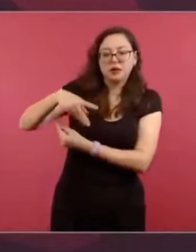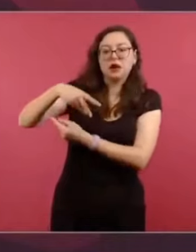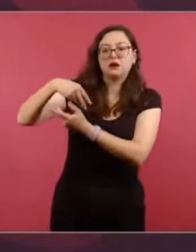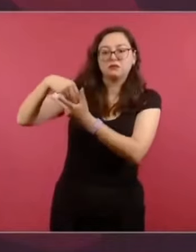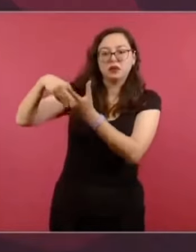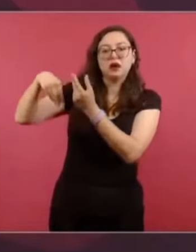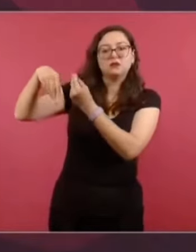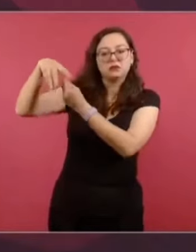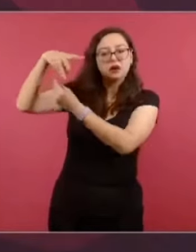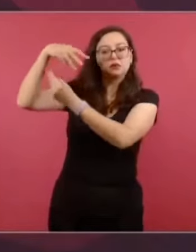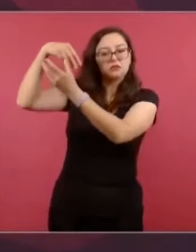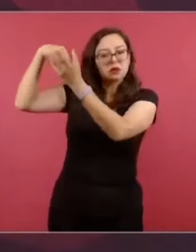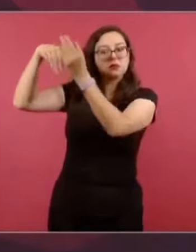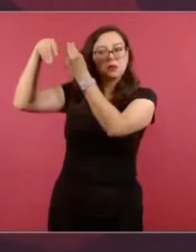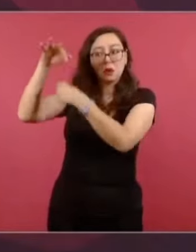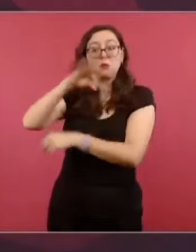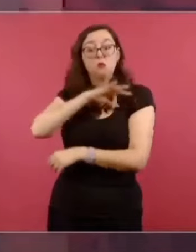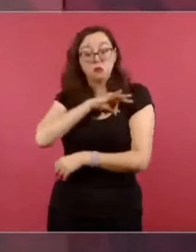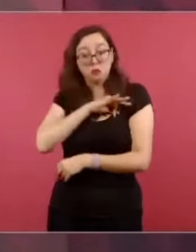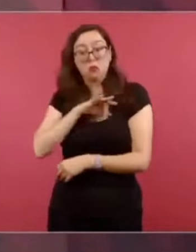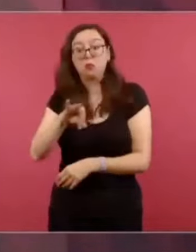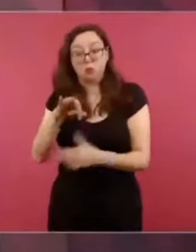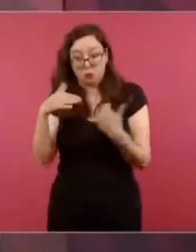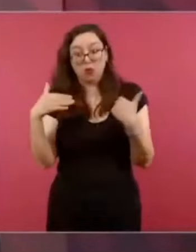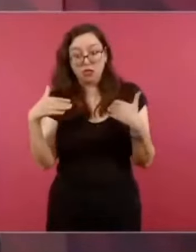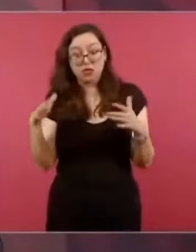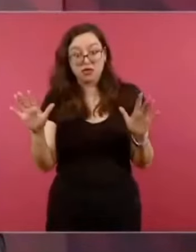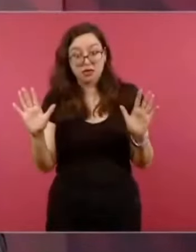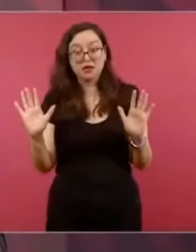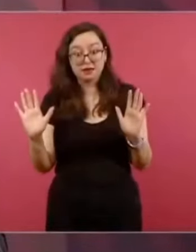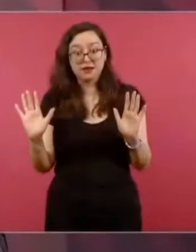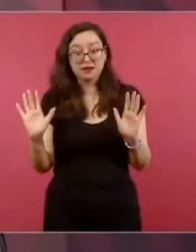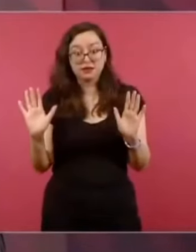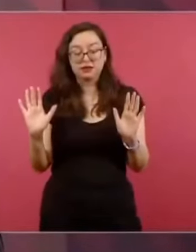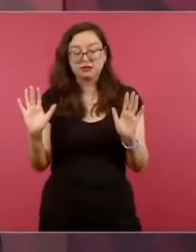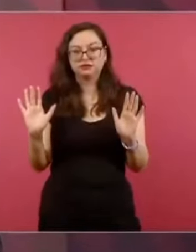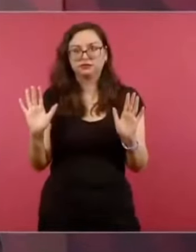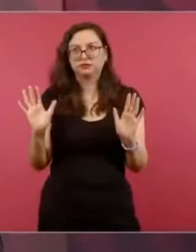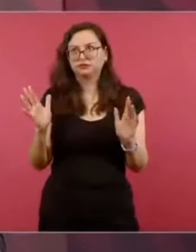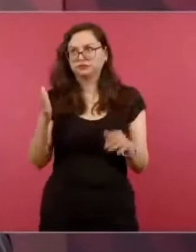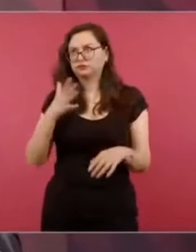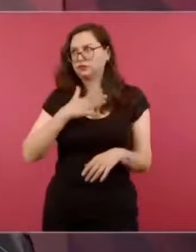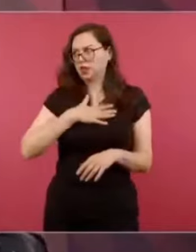y todavía una generación